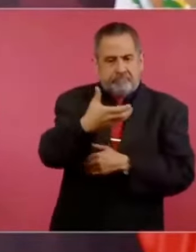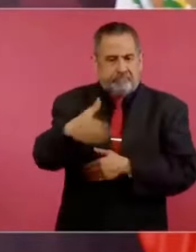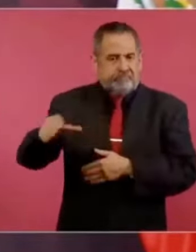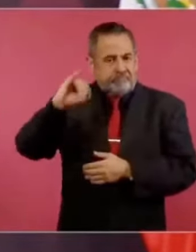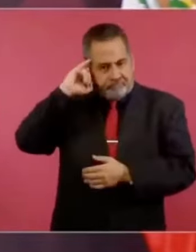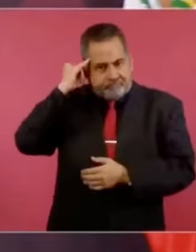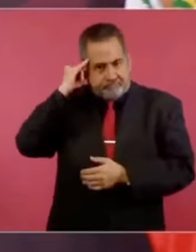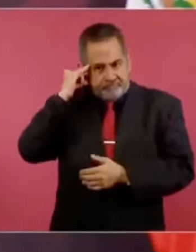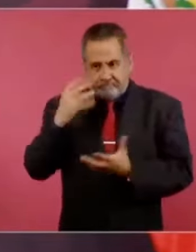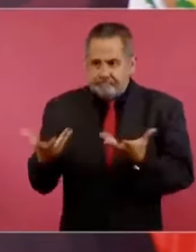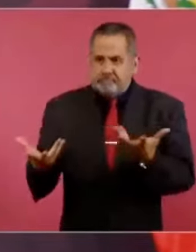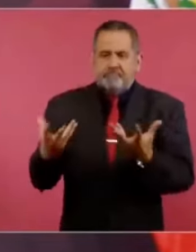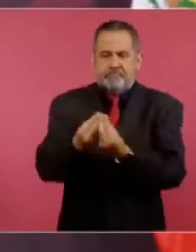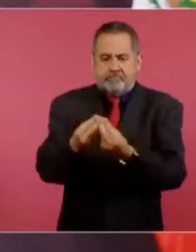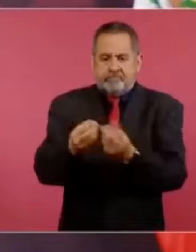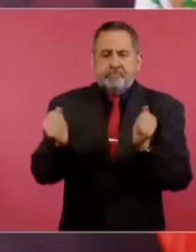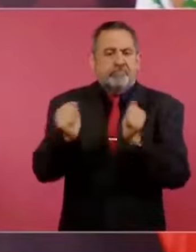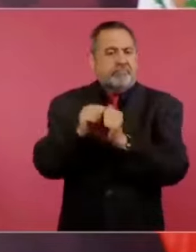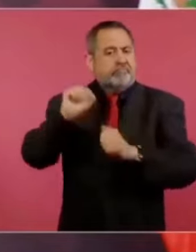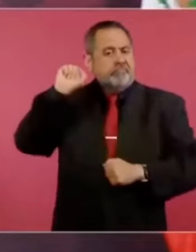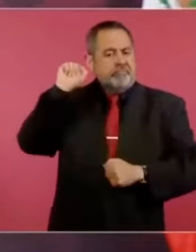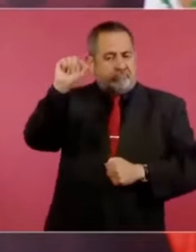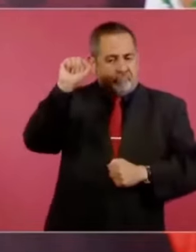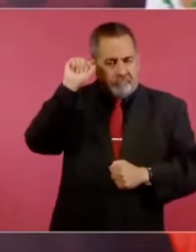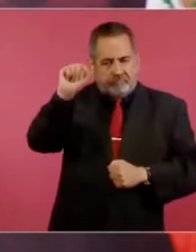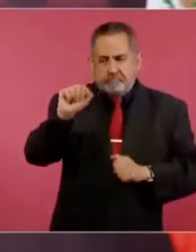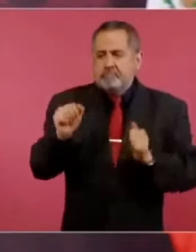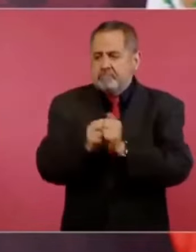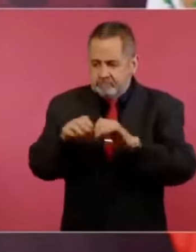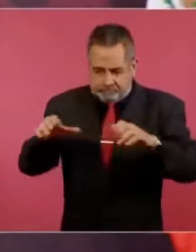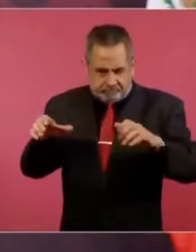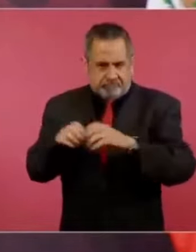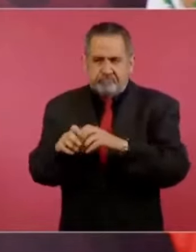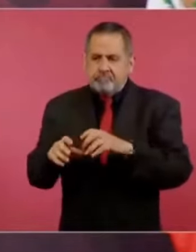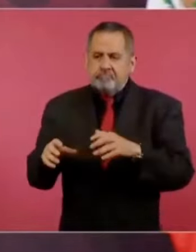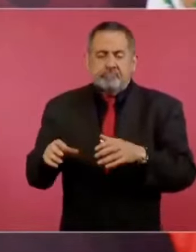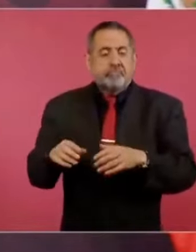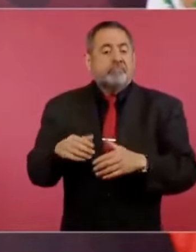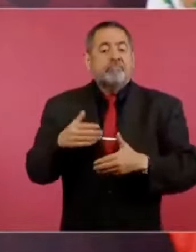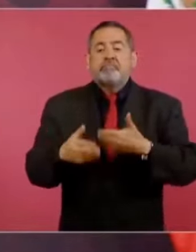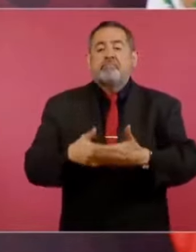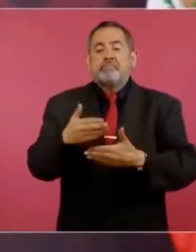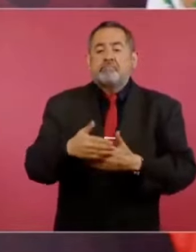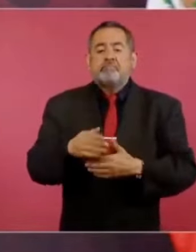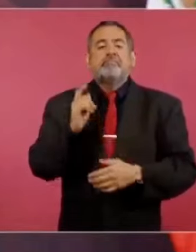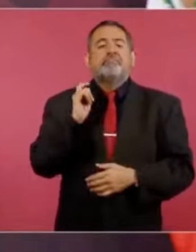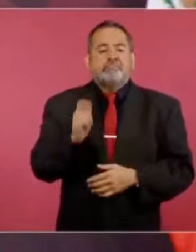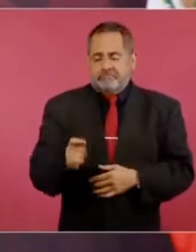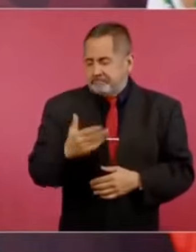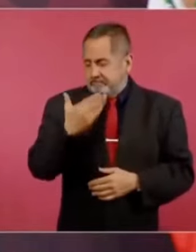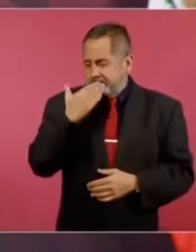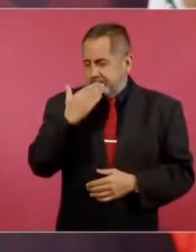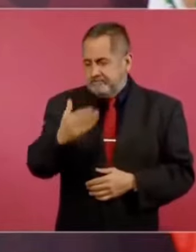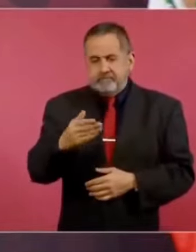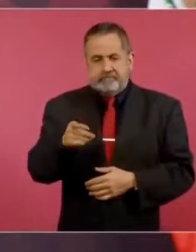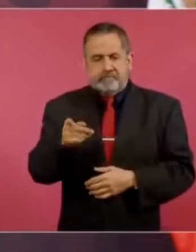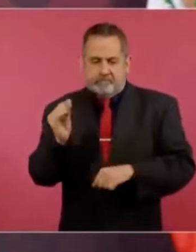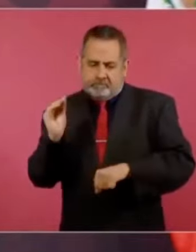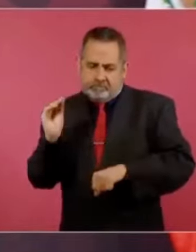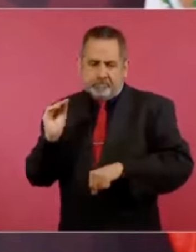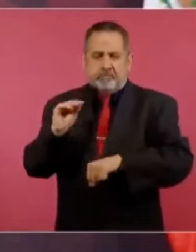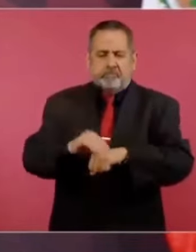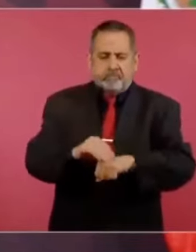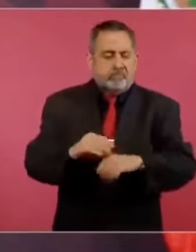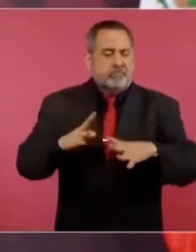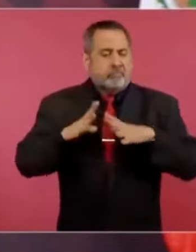ellas con los sindicatos de asalariados rurales dio como resultado la constitución